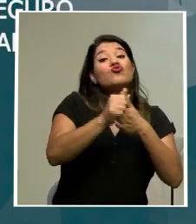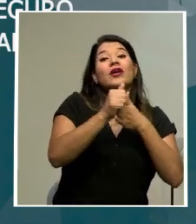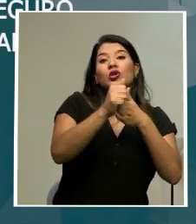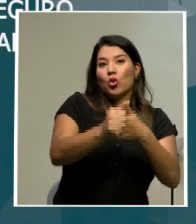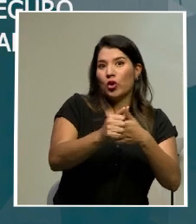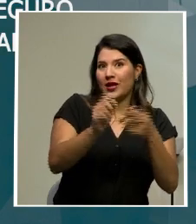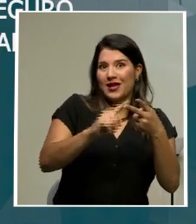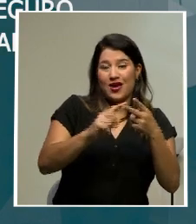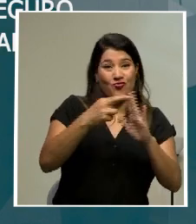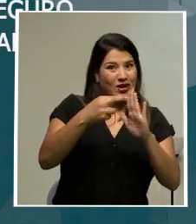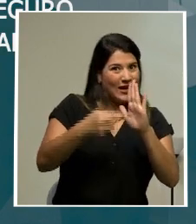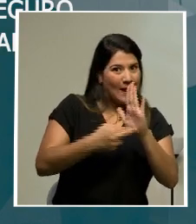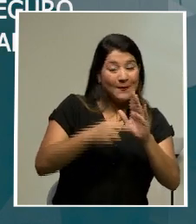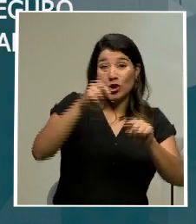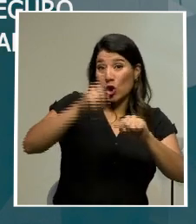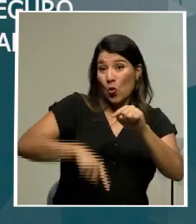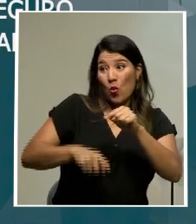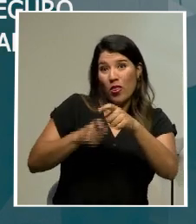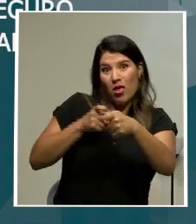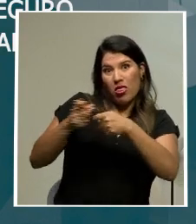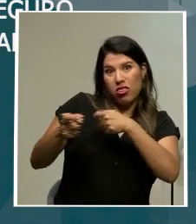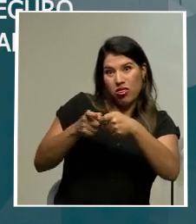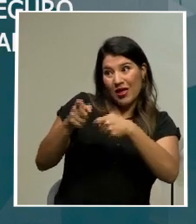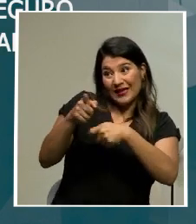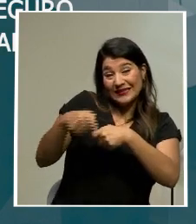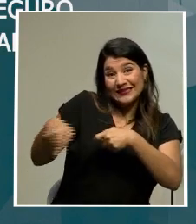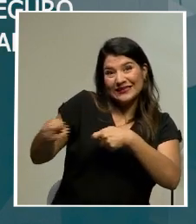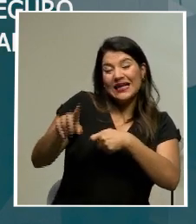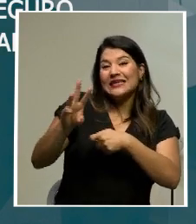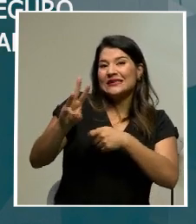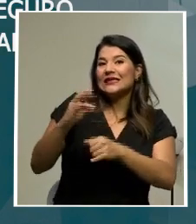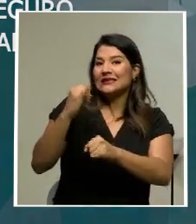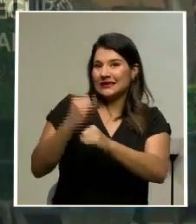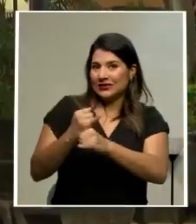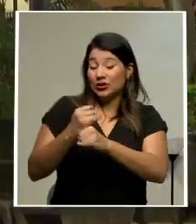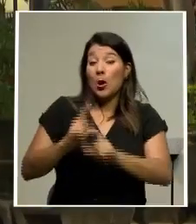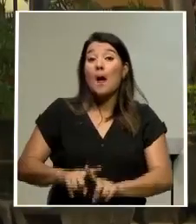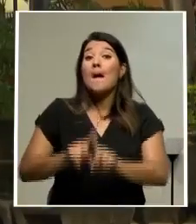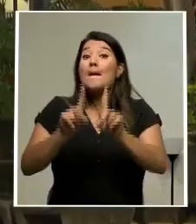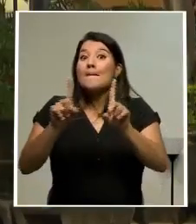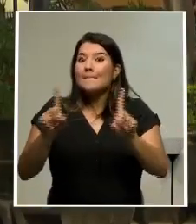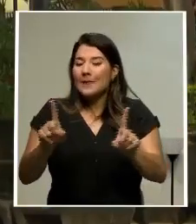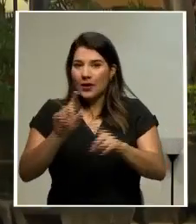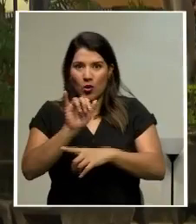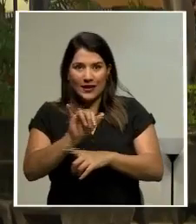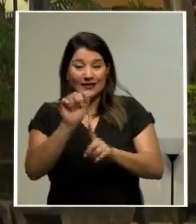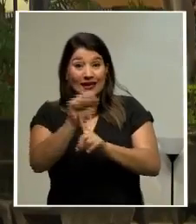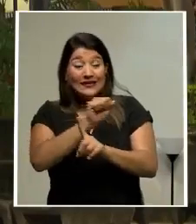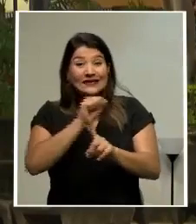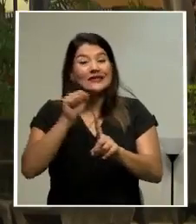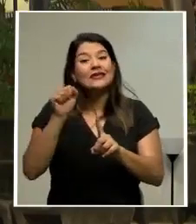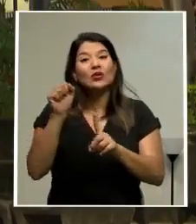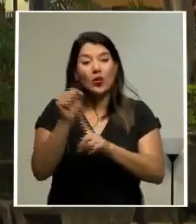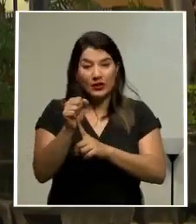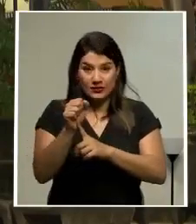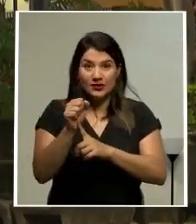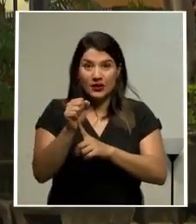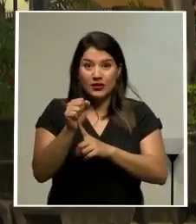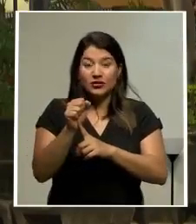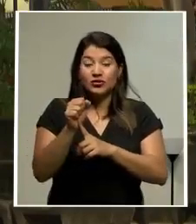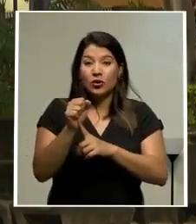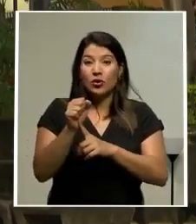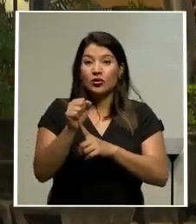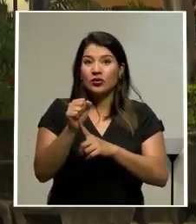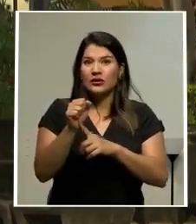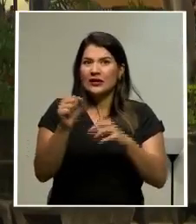el reglamento que estaría imponiendo el Mideplan. Pero como les decimos, esta situación ha llegado inclusive a tener